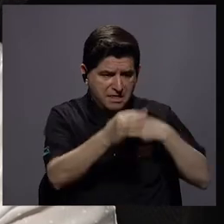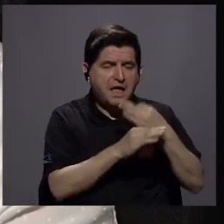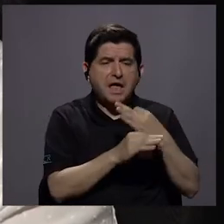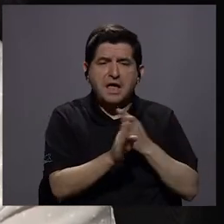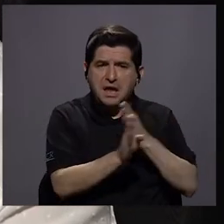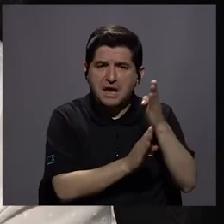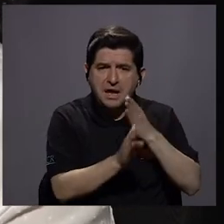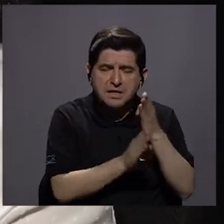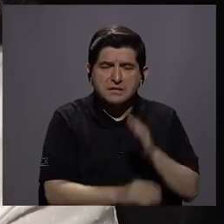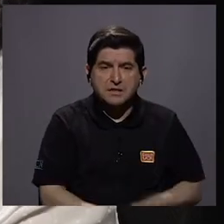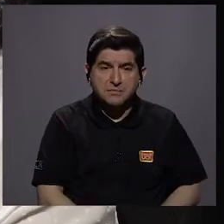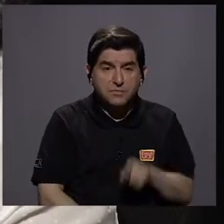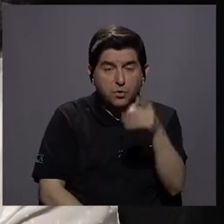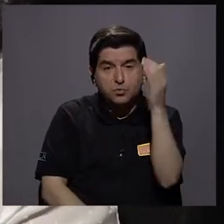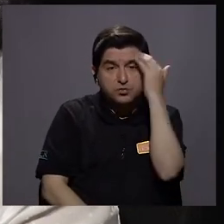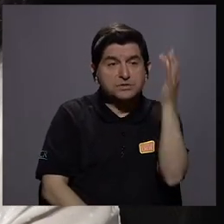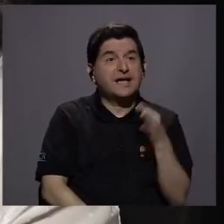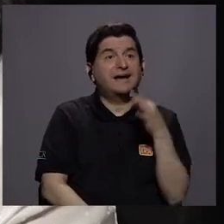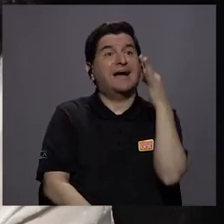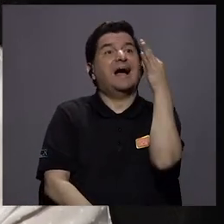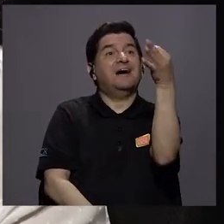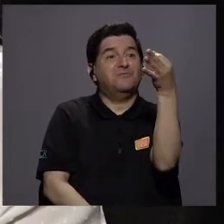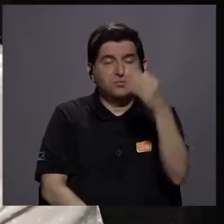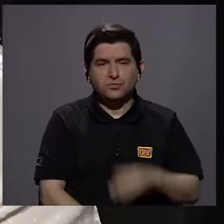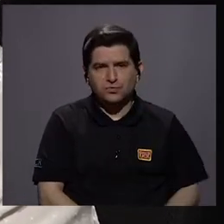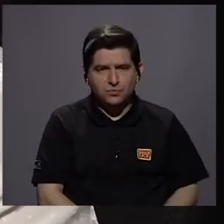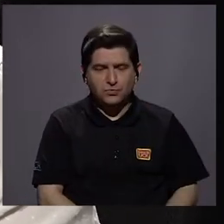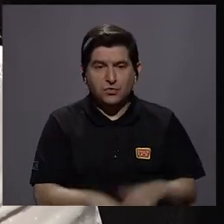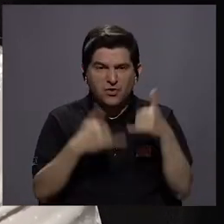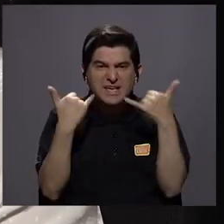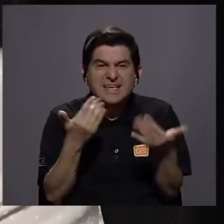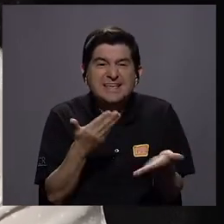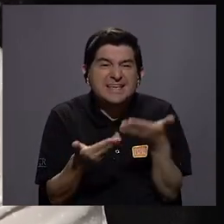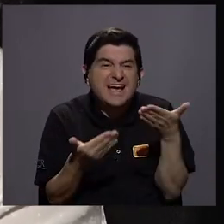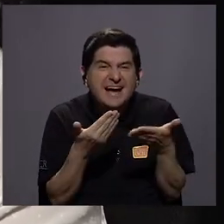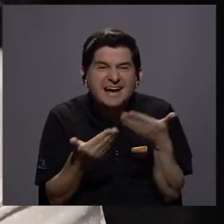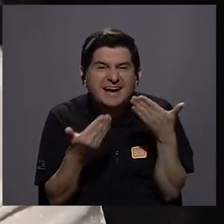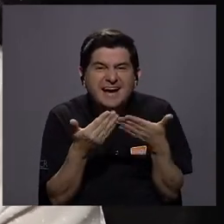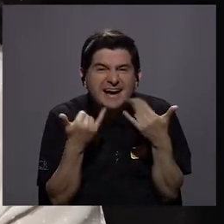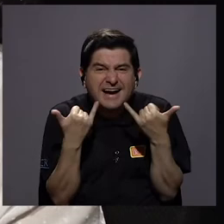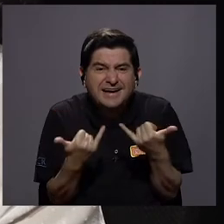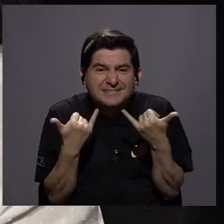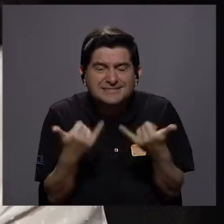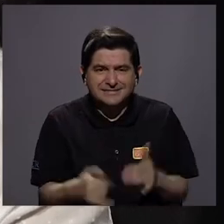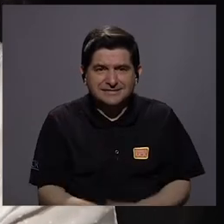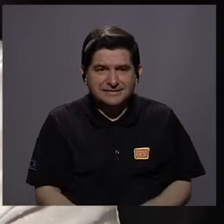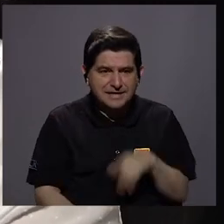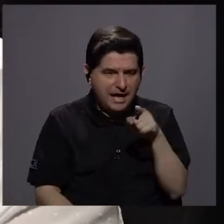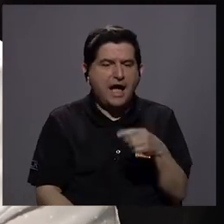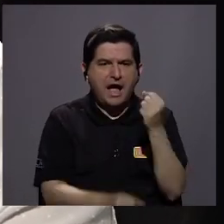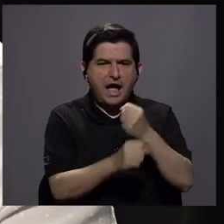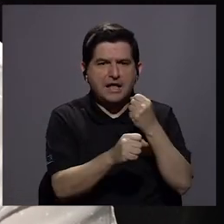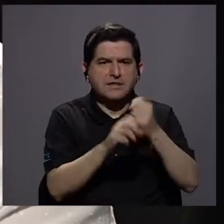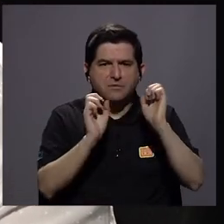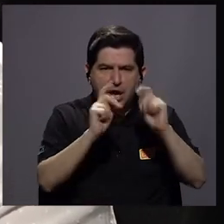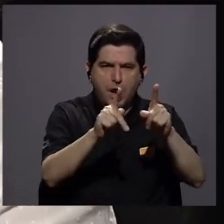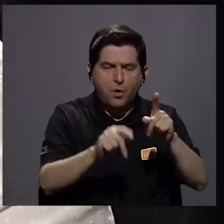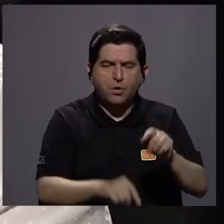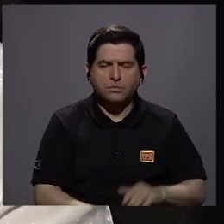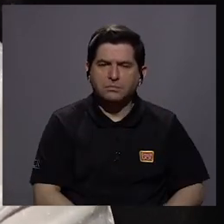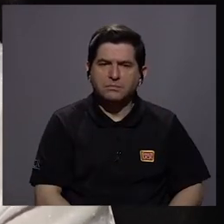carreras? Cuando usted sabe que a futuro y en los próximos años, ya casi, ¿verdad? Ahí es donde están los puestos de trabajo.